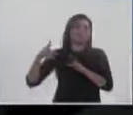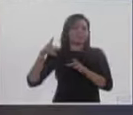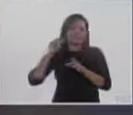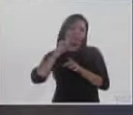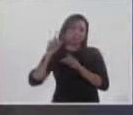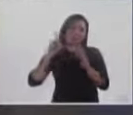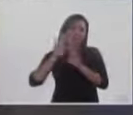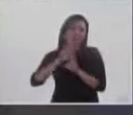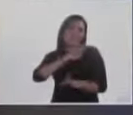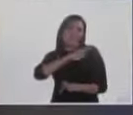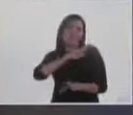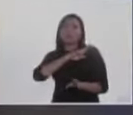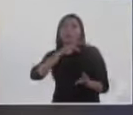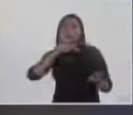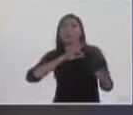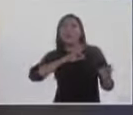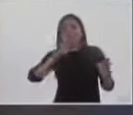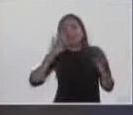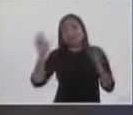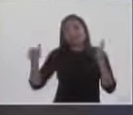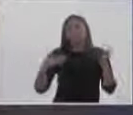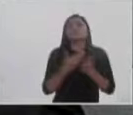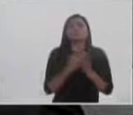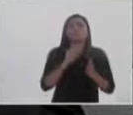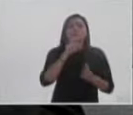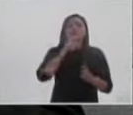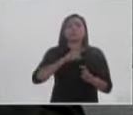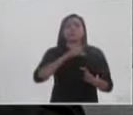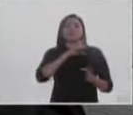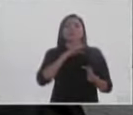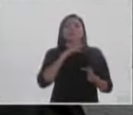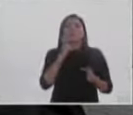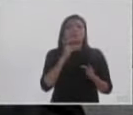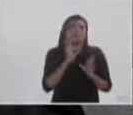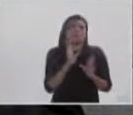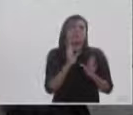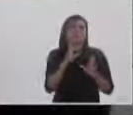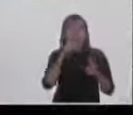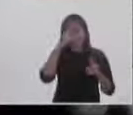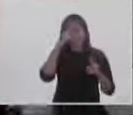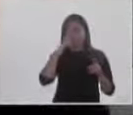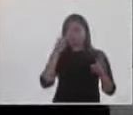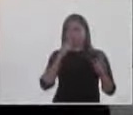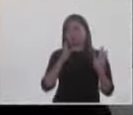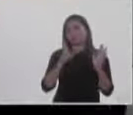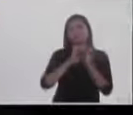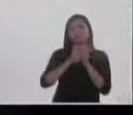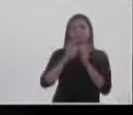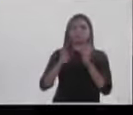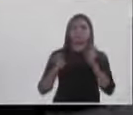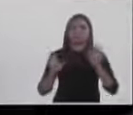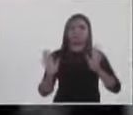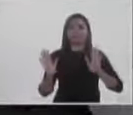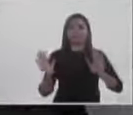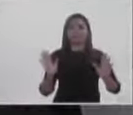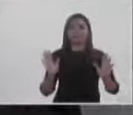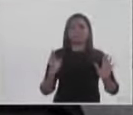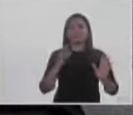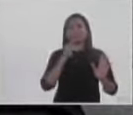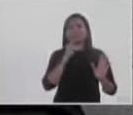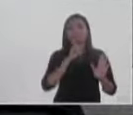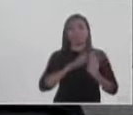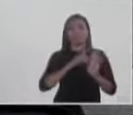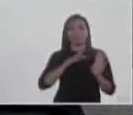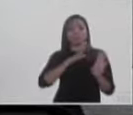Hay reglas, ¿no? Y hay un órgano fiscalizador al final de cuentas, ¿no? Debe poner normas. Dime, ¿no tendrá mejor